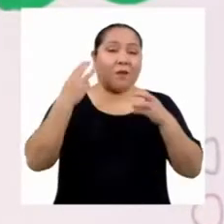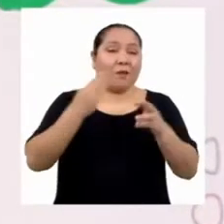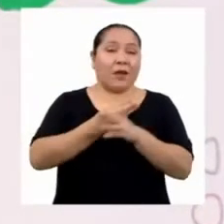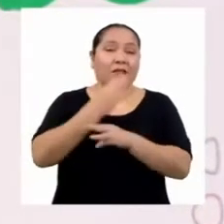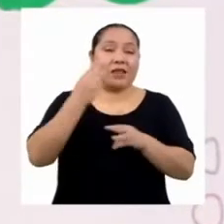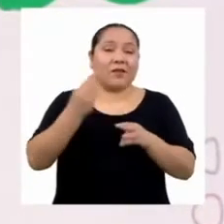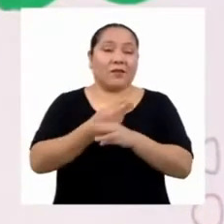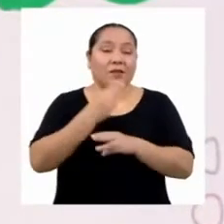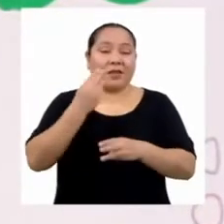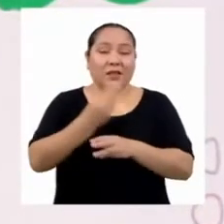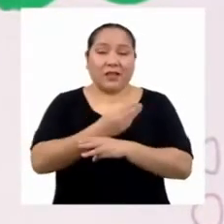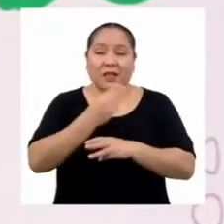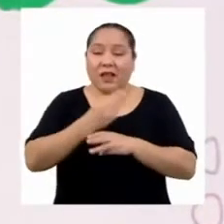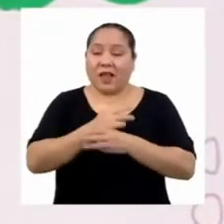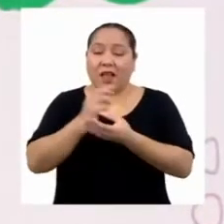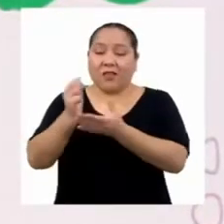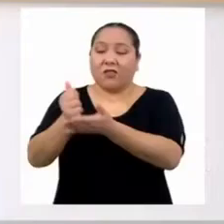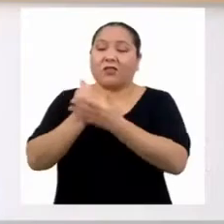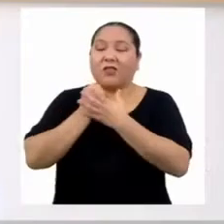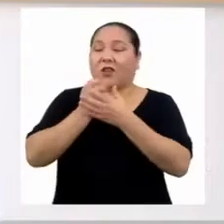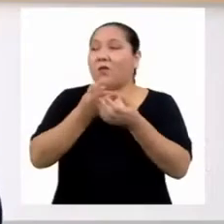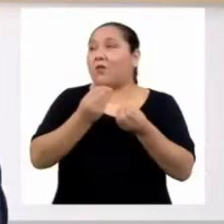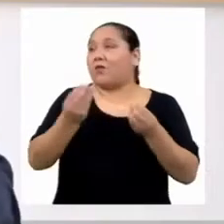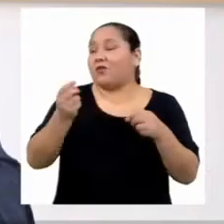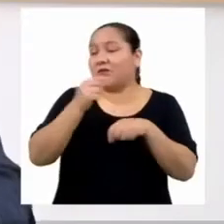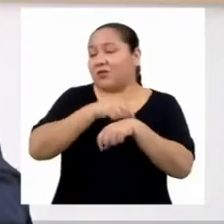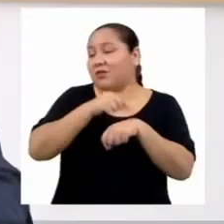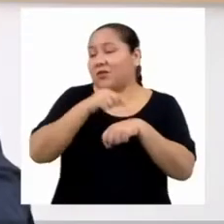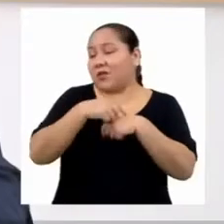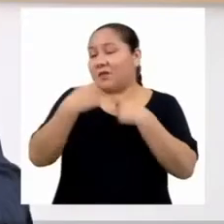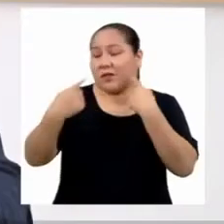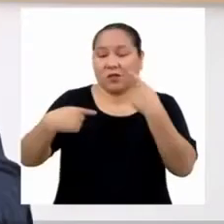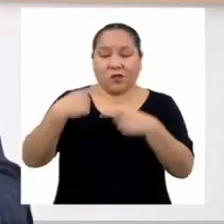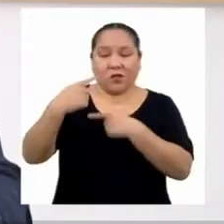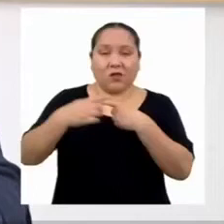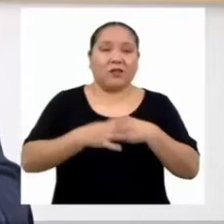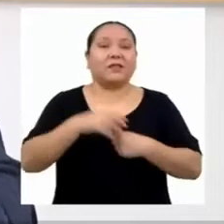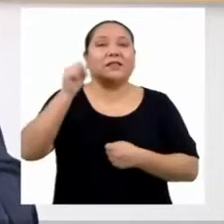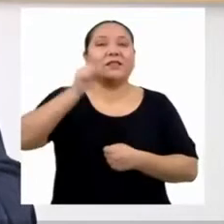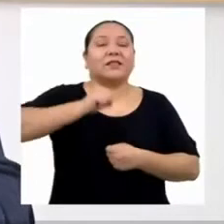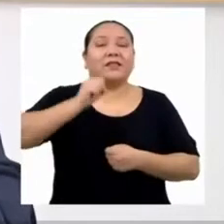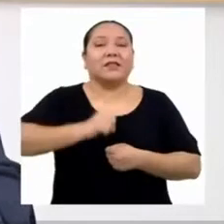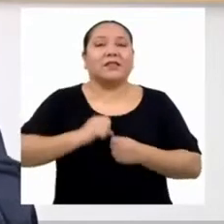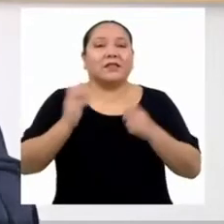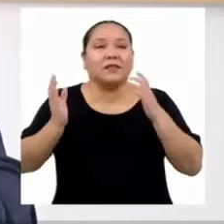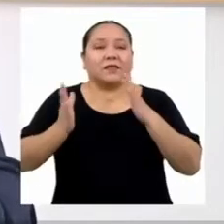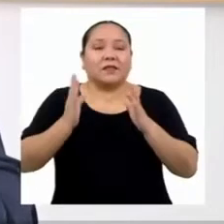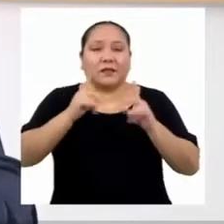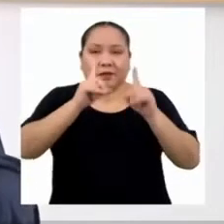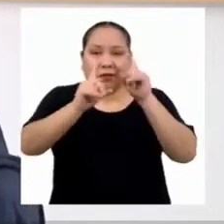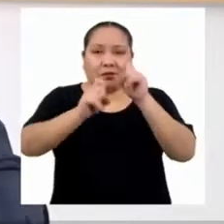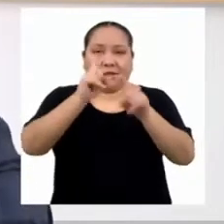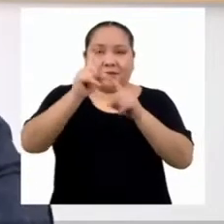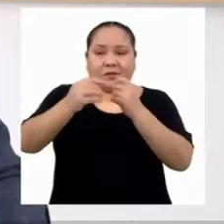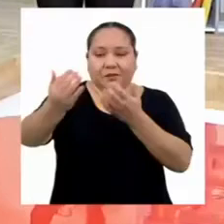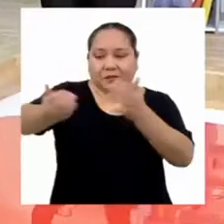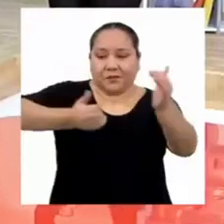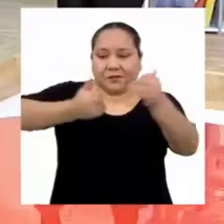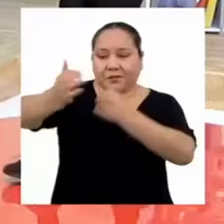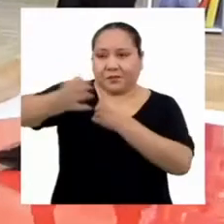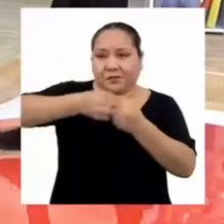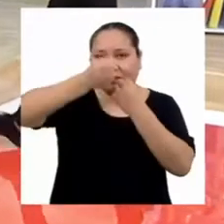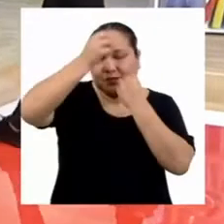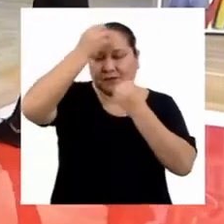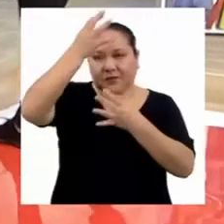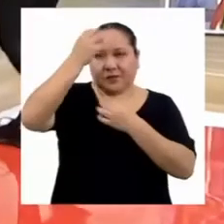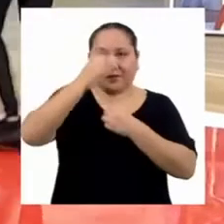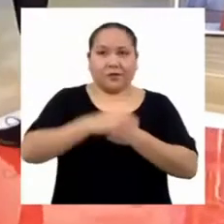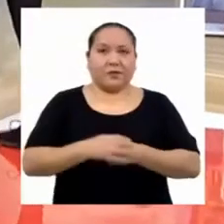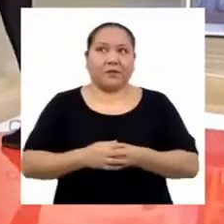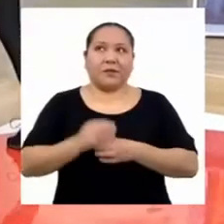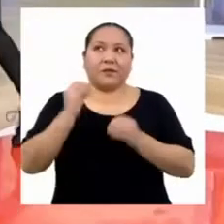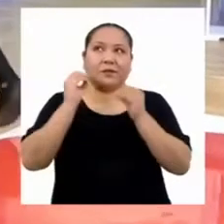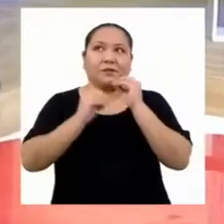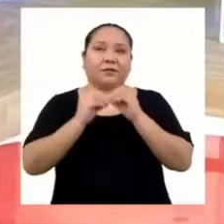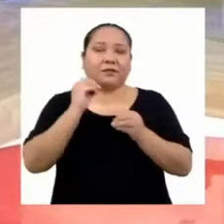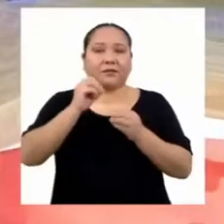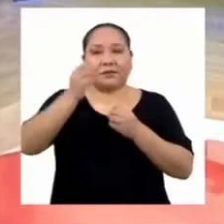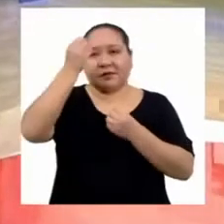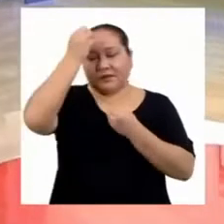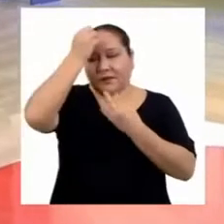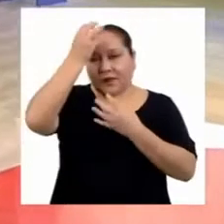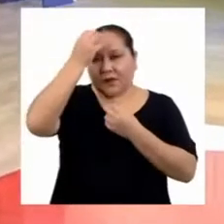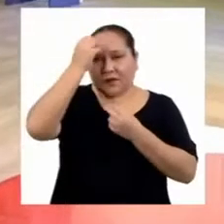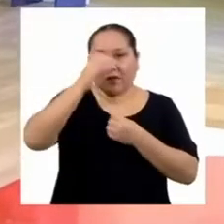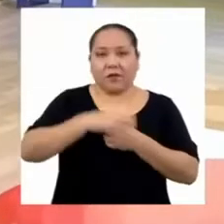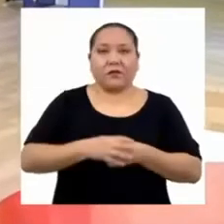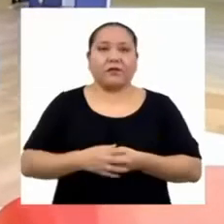ayudarnos en muchas situaciones cotidianas. Así es. Hoy nos toca elaborar encuestas y recopilar datos. Para generar información sobre